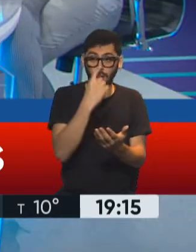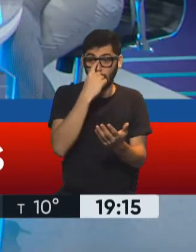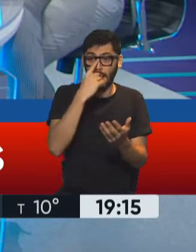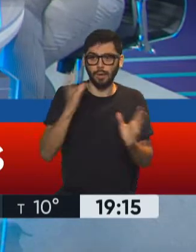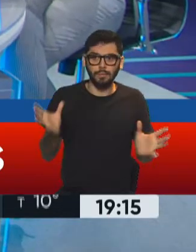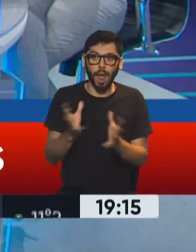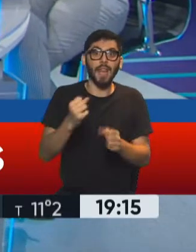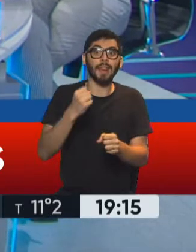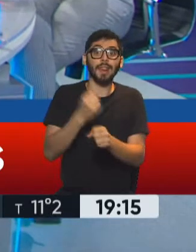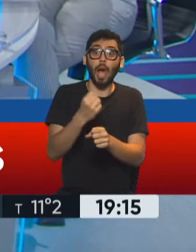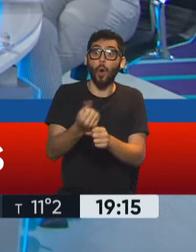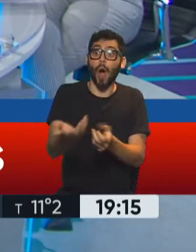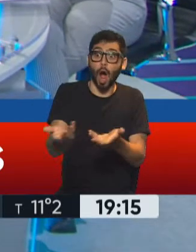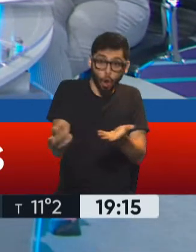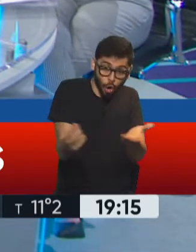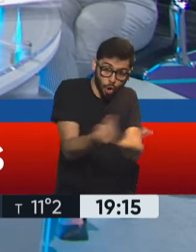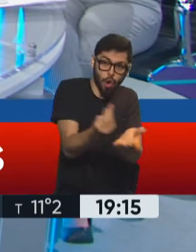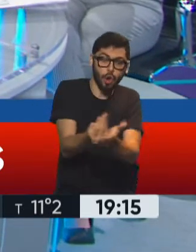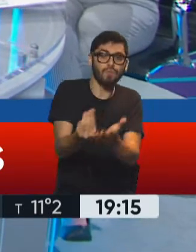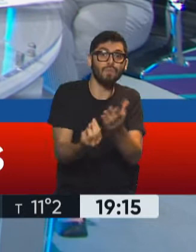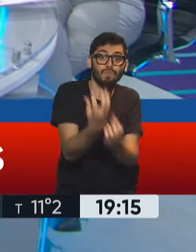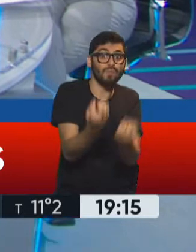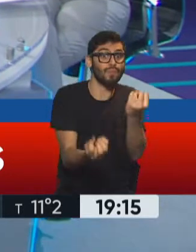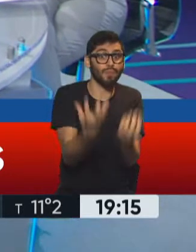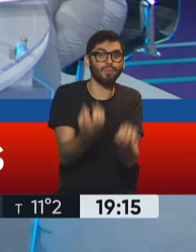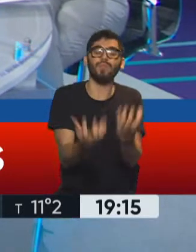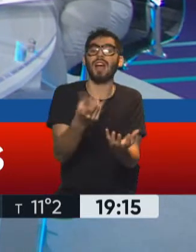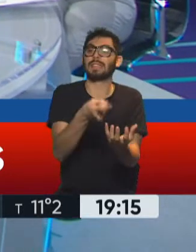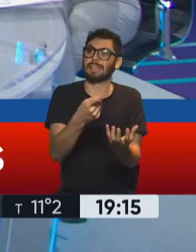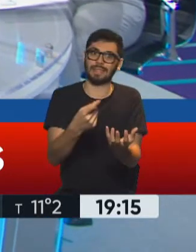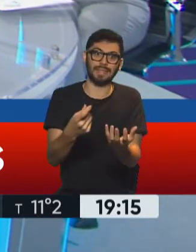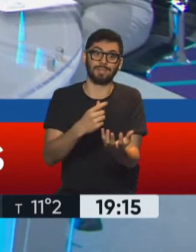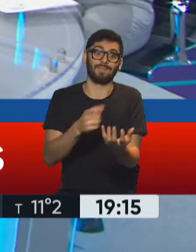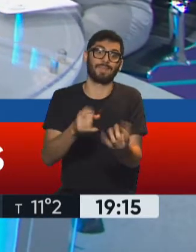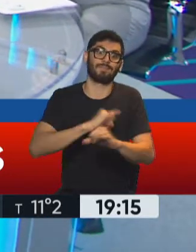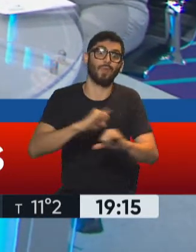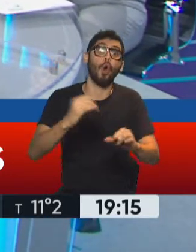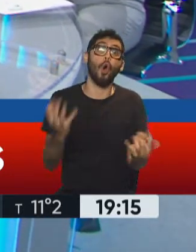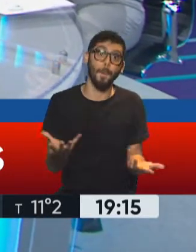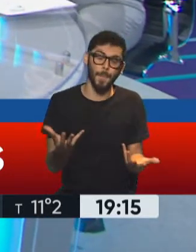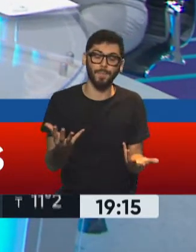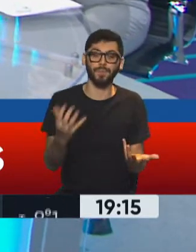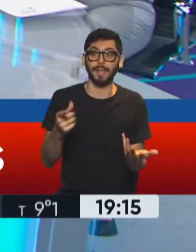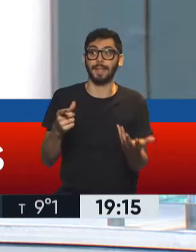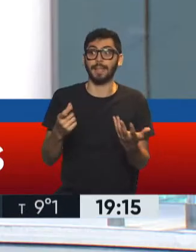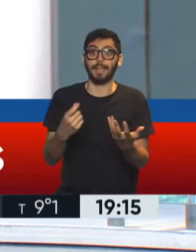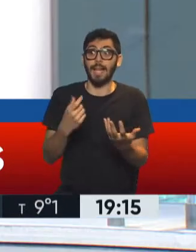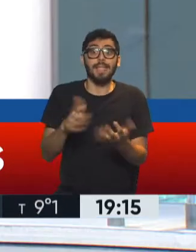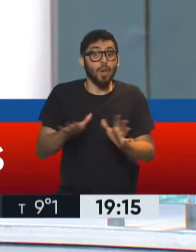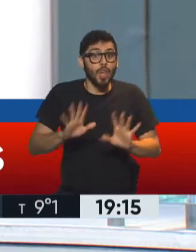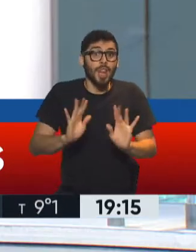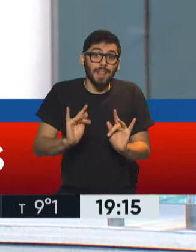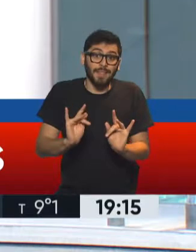empleo. La Argentina está nuevamente poniéndose de pie, estamos creando empleo en una situación que todavía es muy difícil.